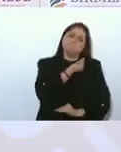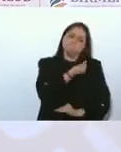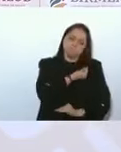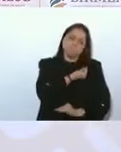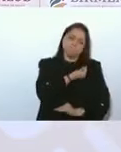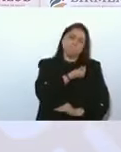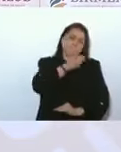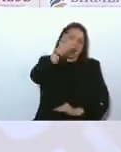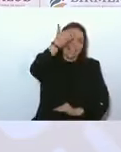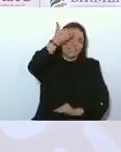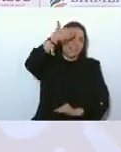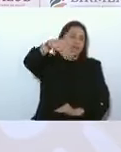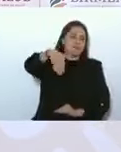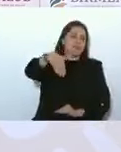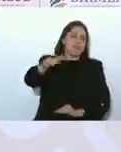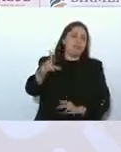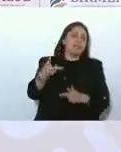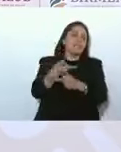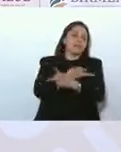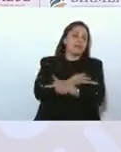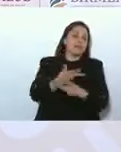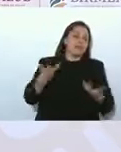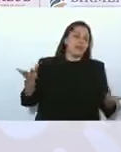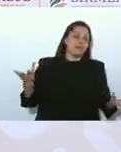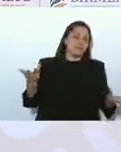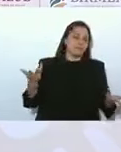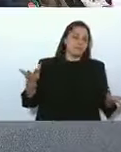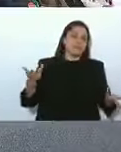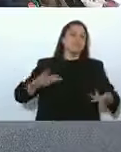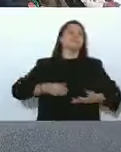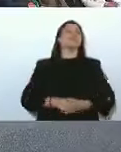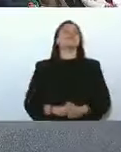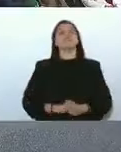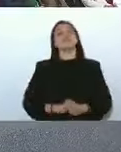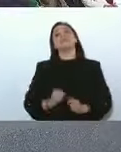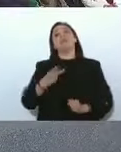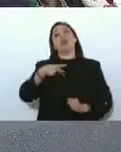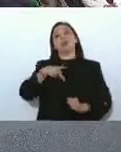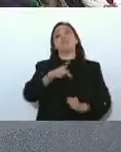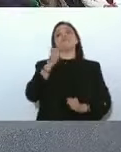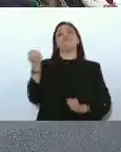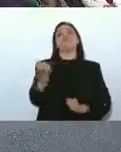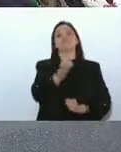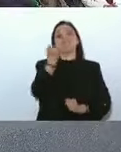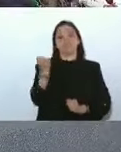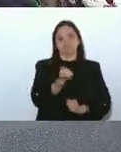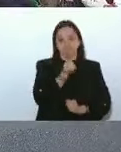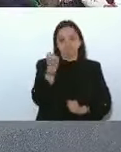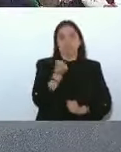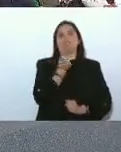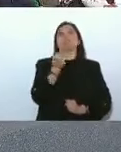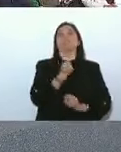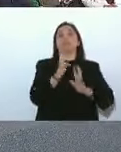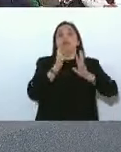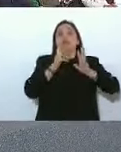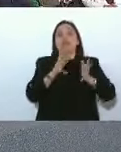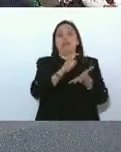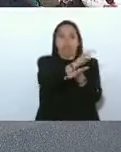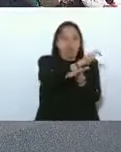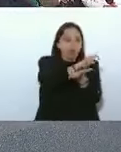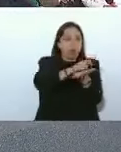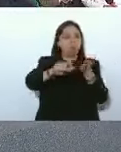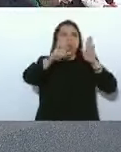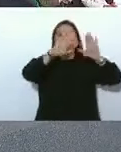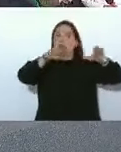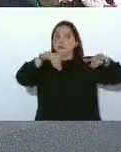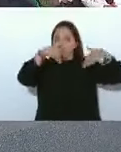Y se logró, se logró hacer la compra consolidada afuera y